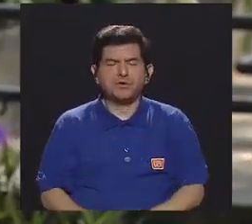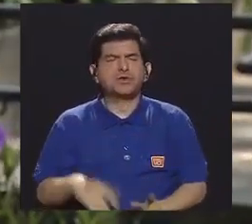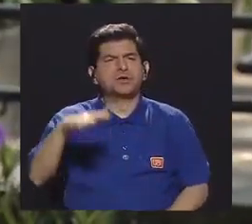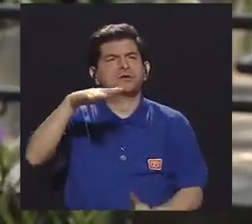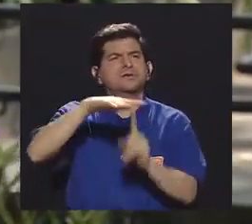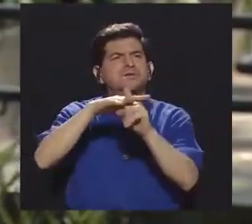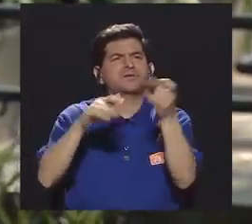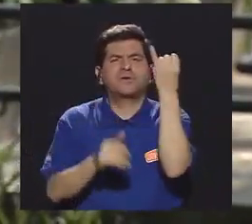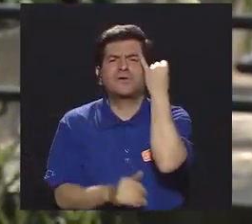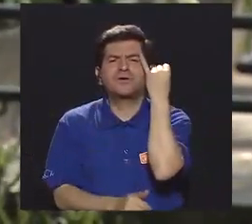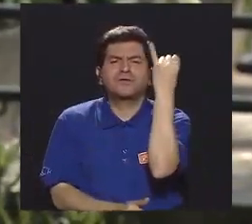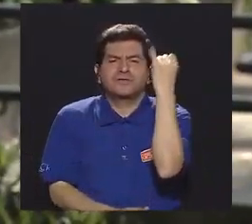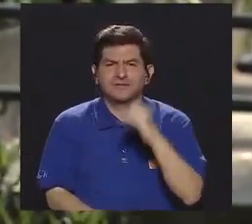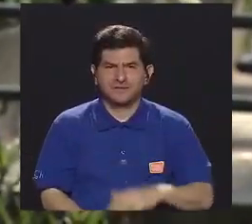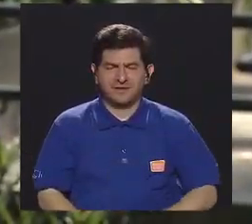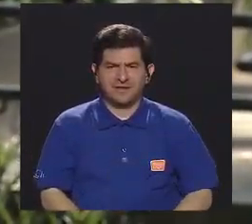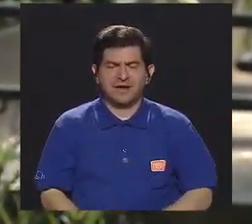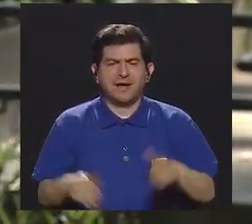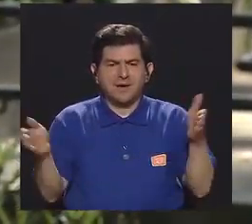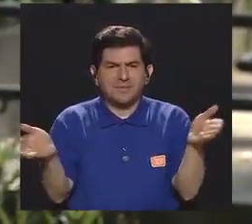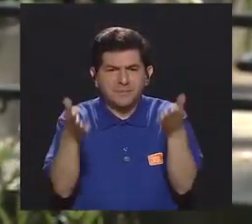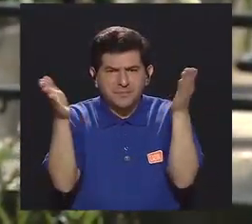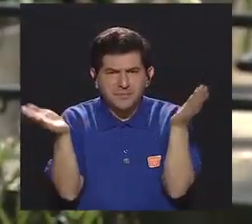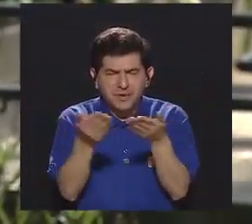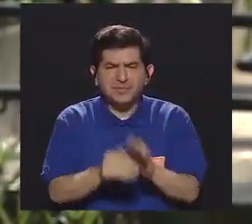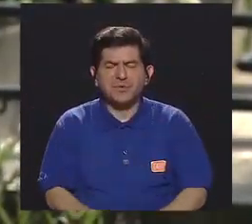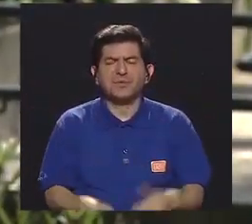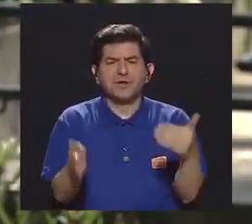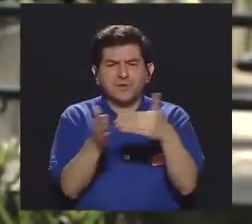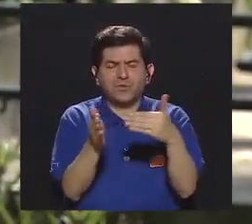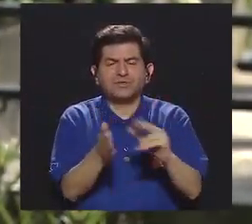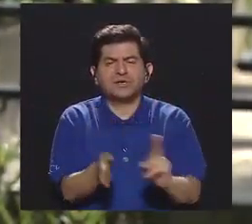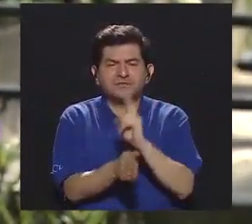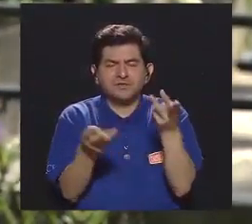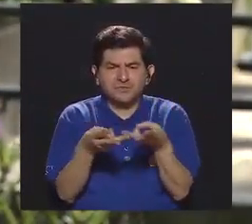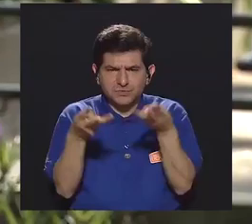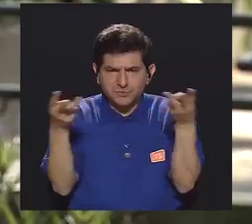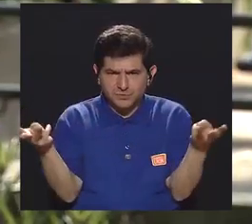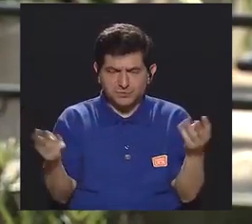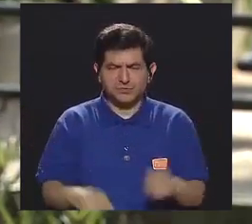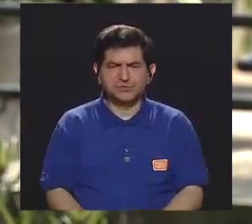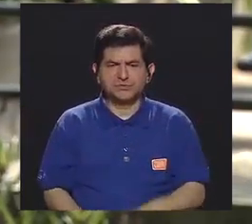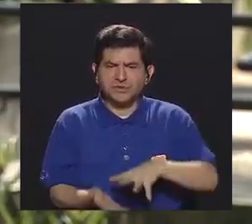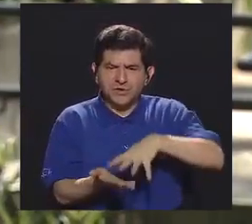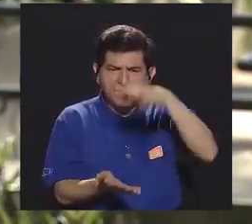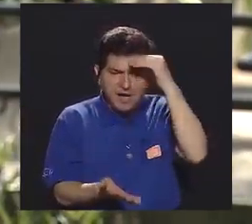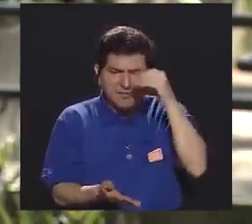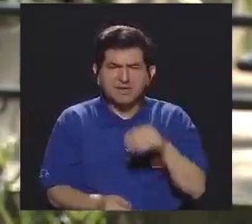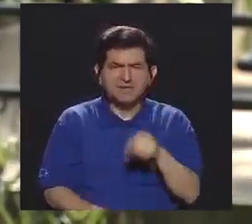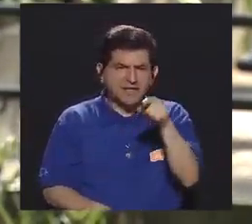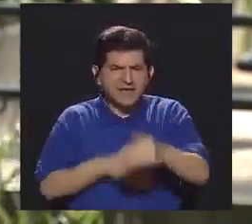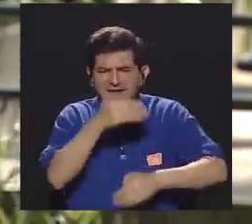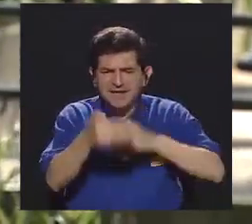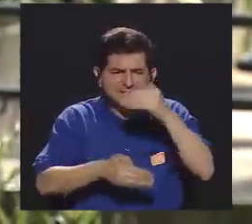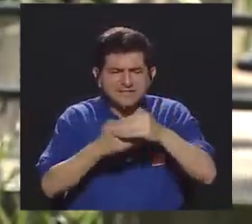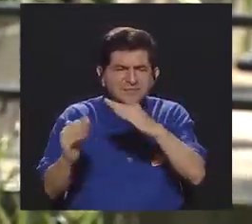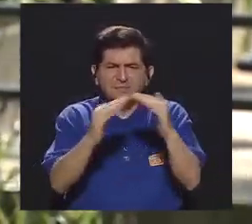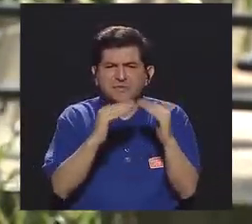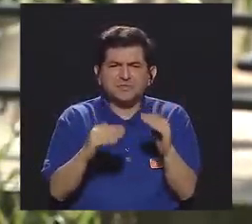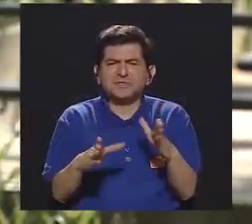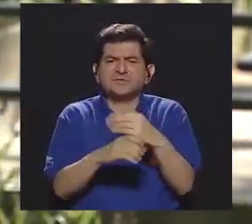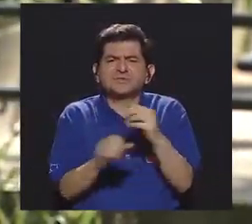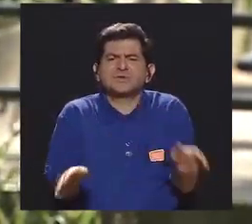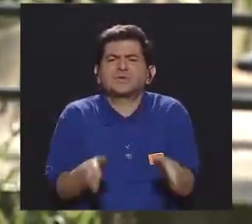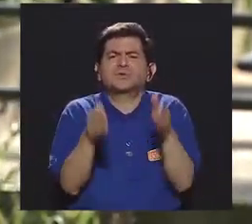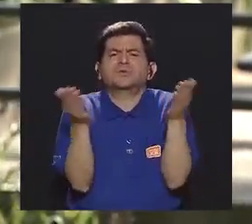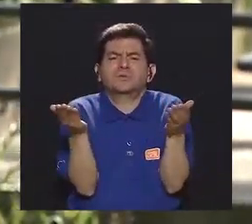que había surgido con la idea de promover el reciclaje de material y aprender cómo reciclar material en las